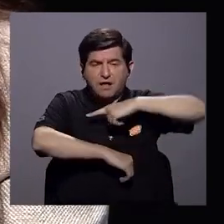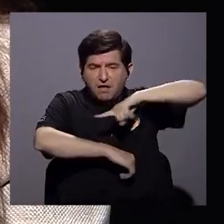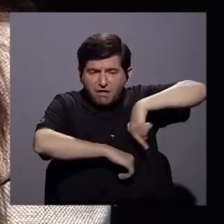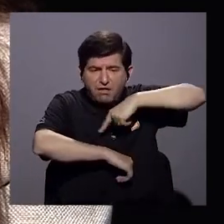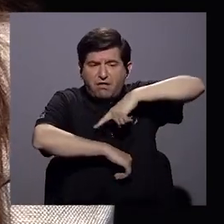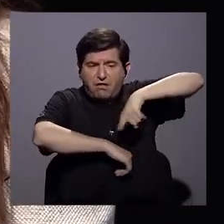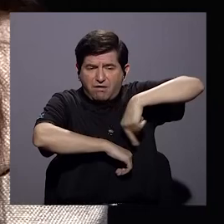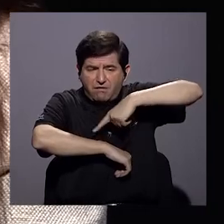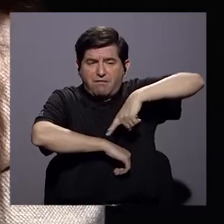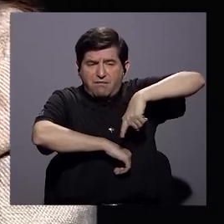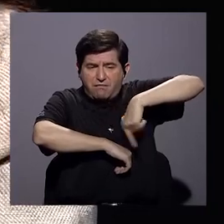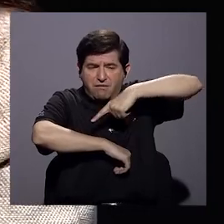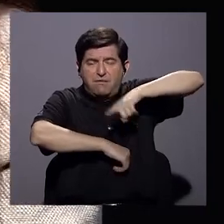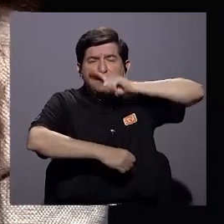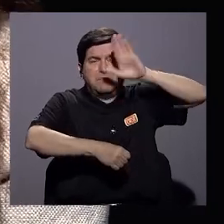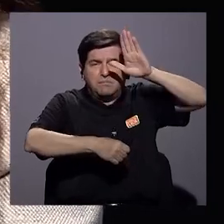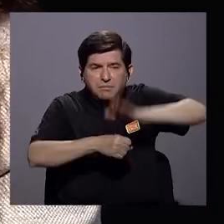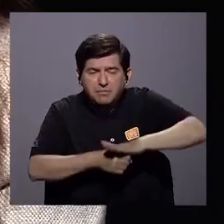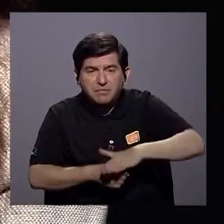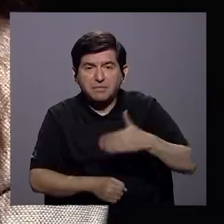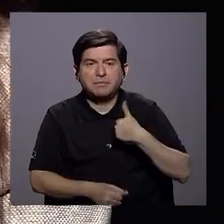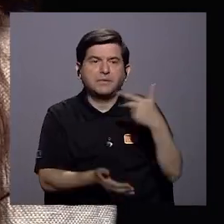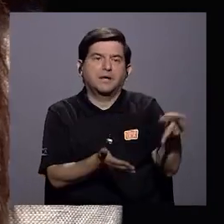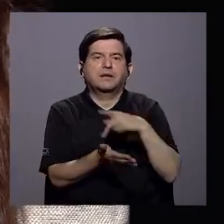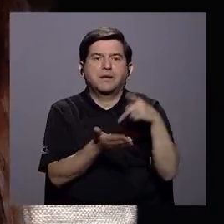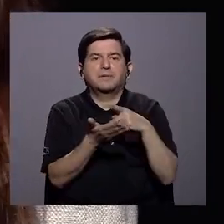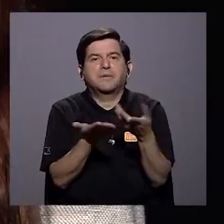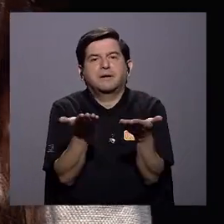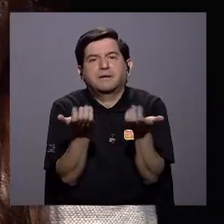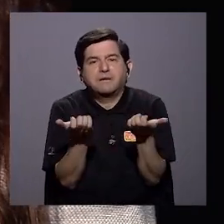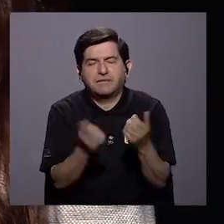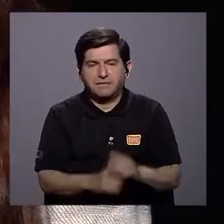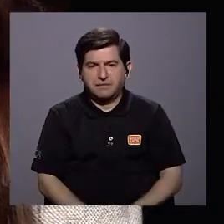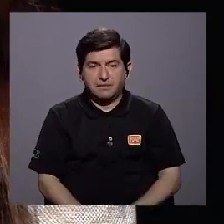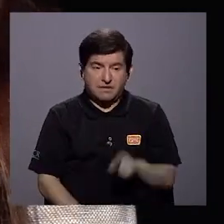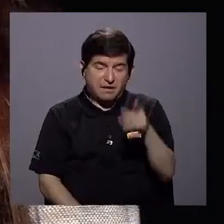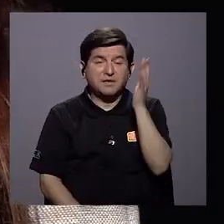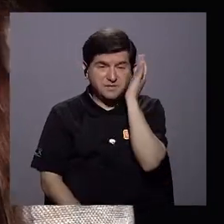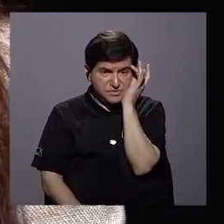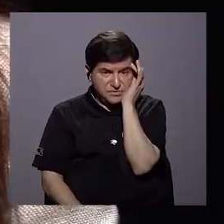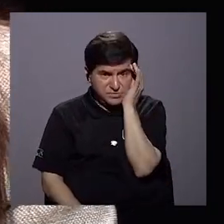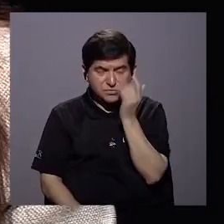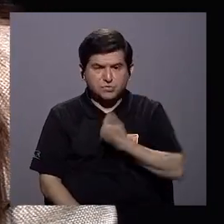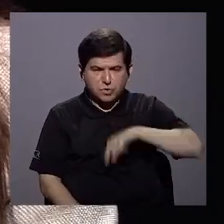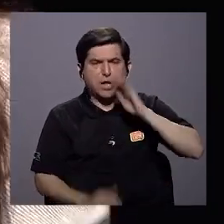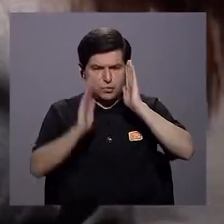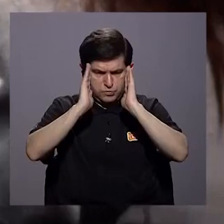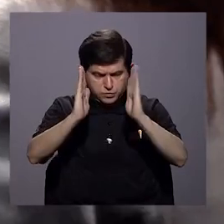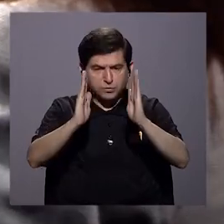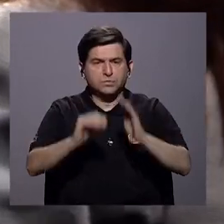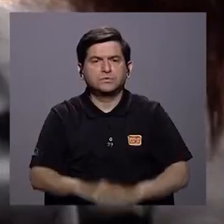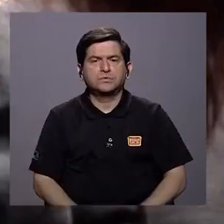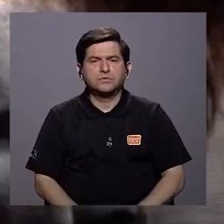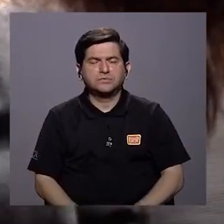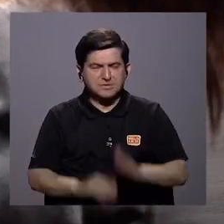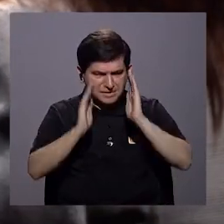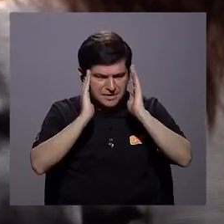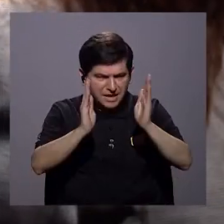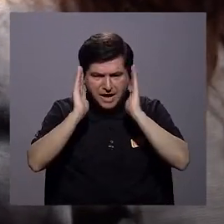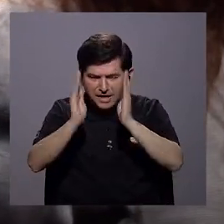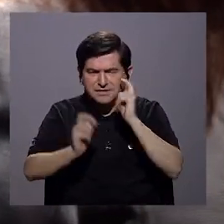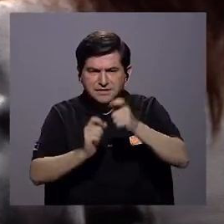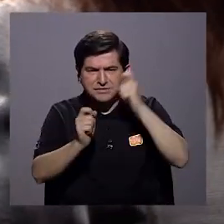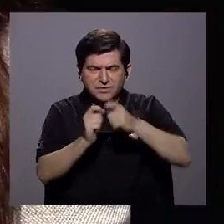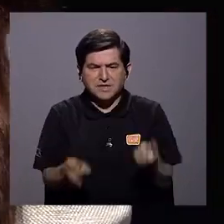que tienen que cumplir para poder tener un salario. Por supuesto que eso nos preocupa y nos ocupa. Por eso hemos hecho abordajes. En